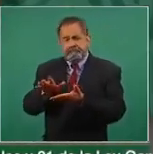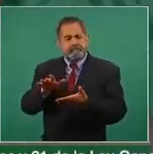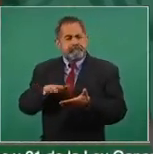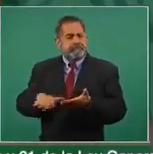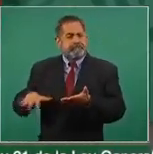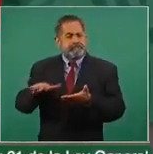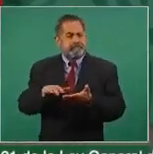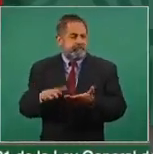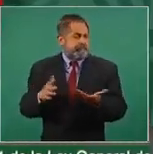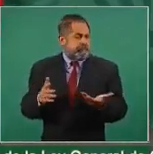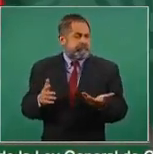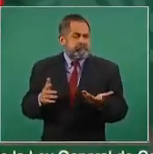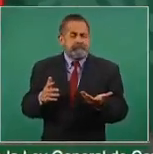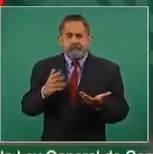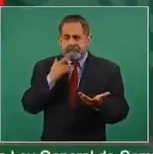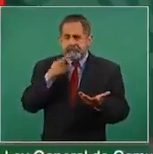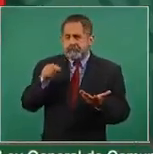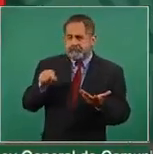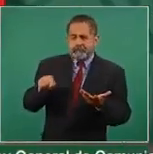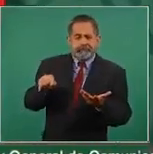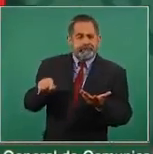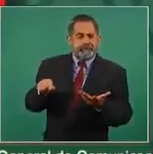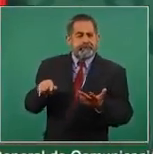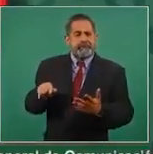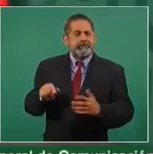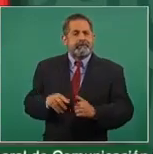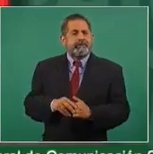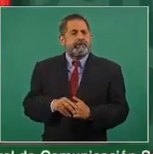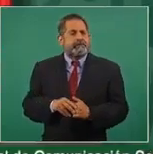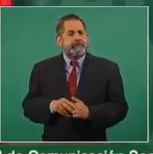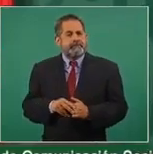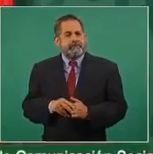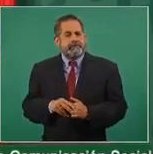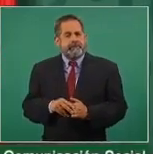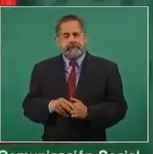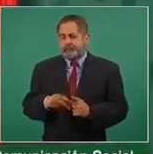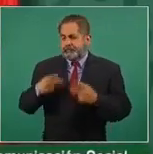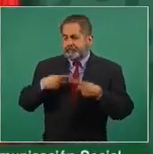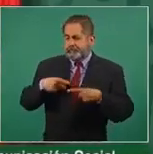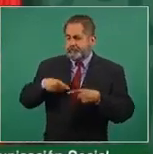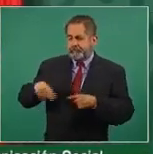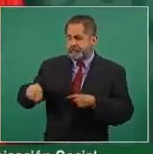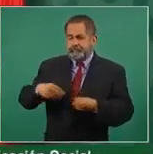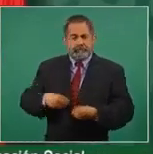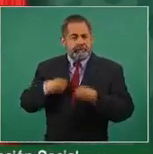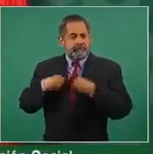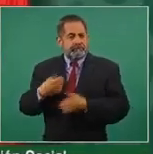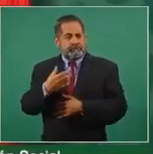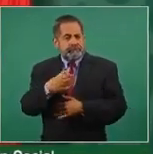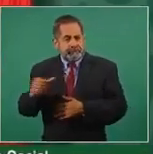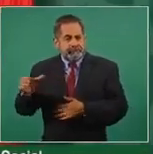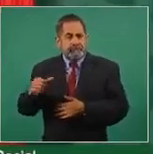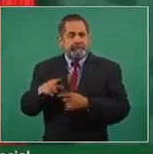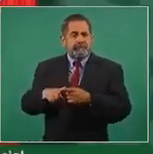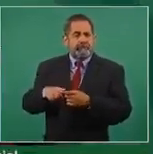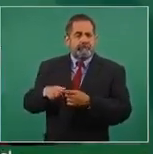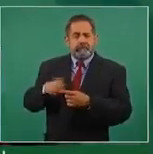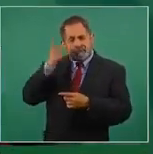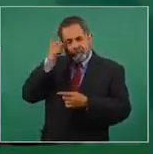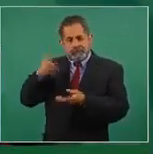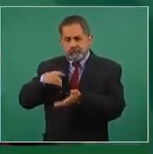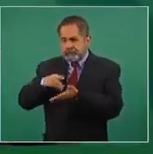los pobladores del campo, productores,